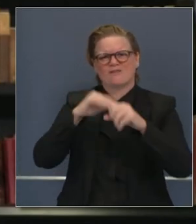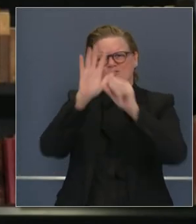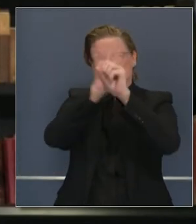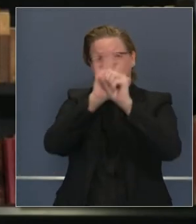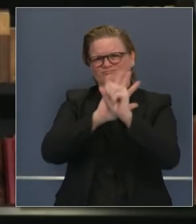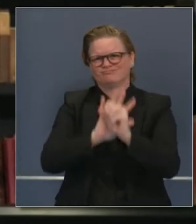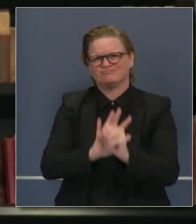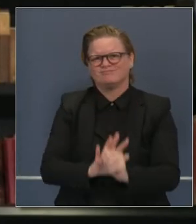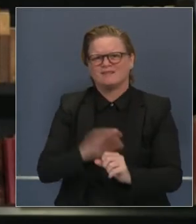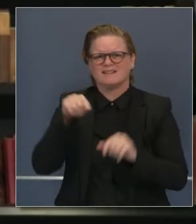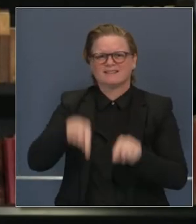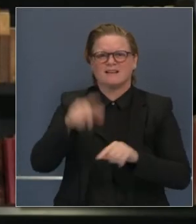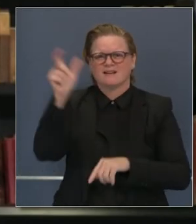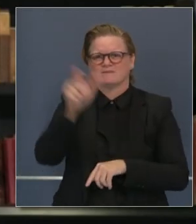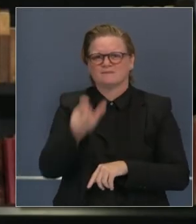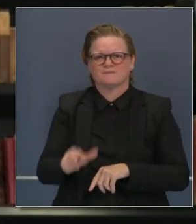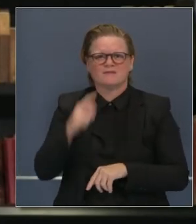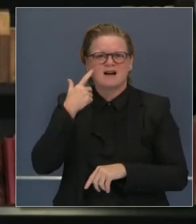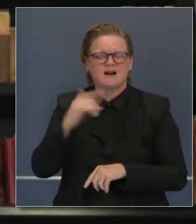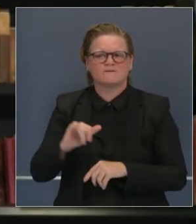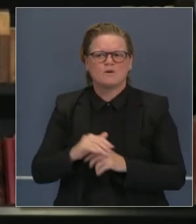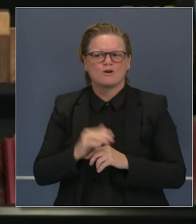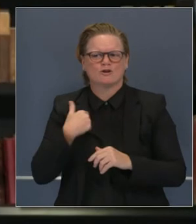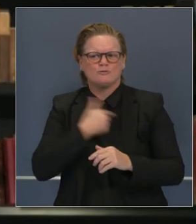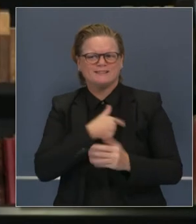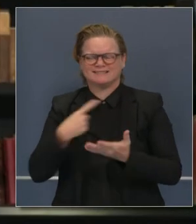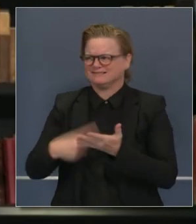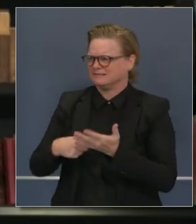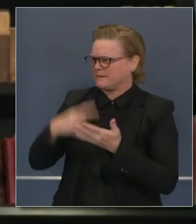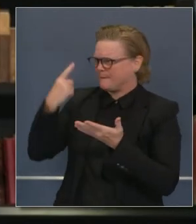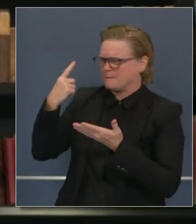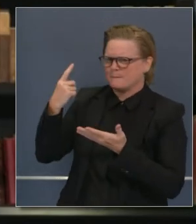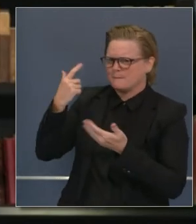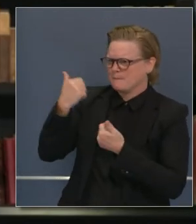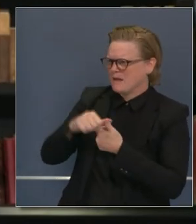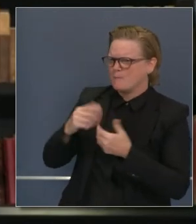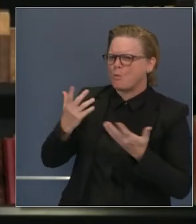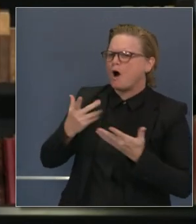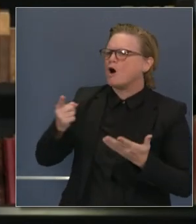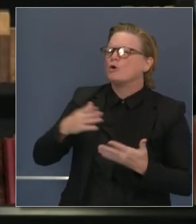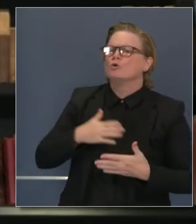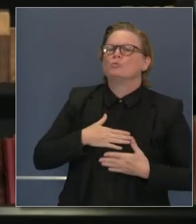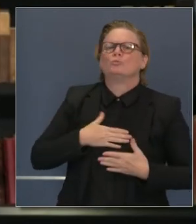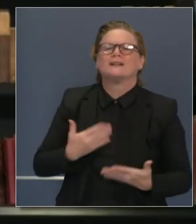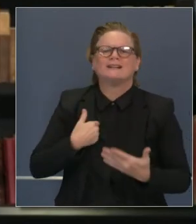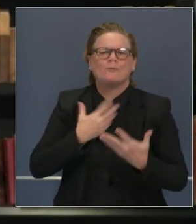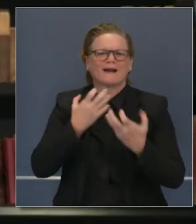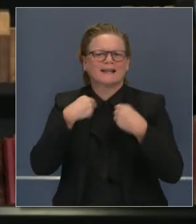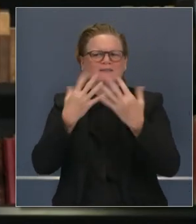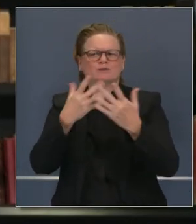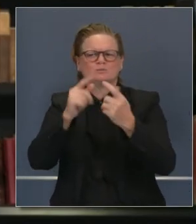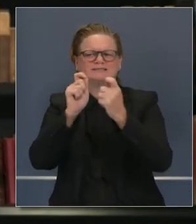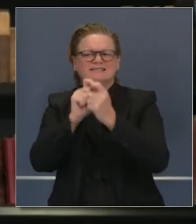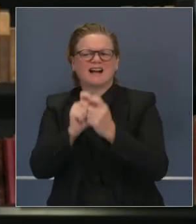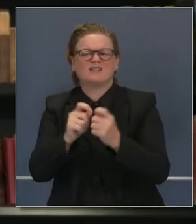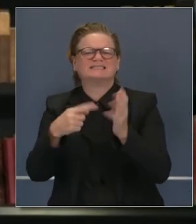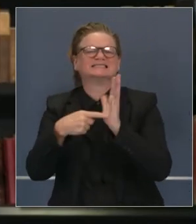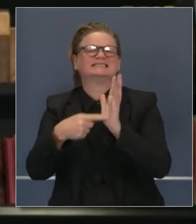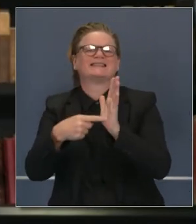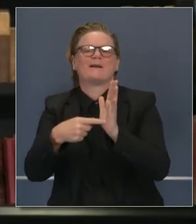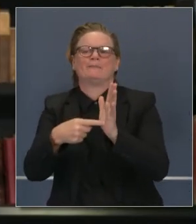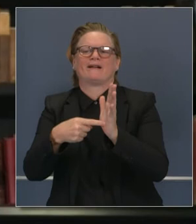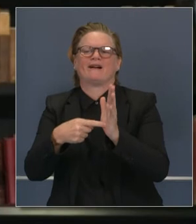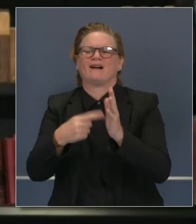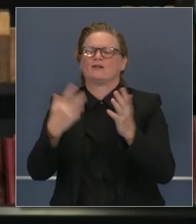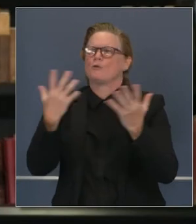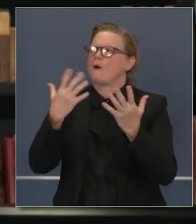algunas de las cosas de las que está dispuesto a hablar, sobre cómo socializar, las